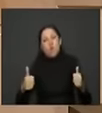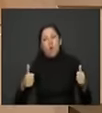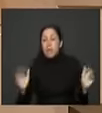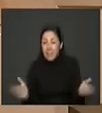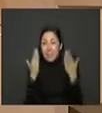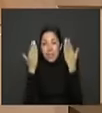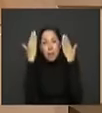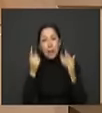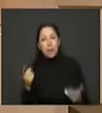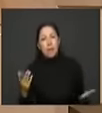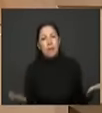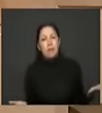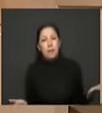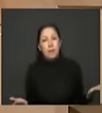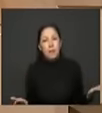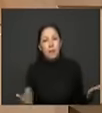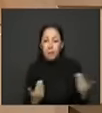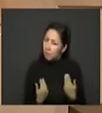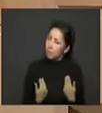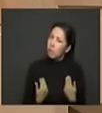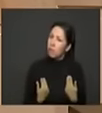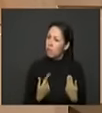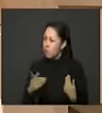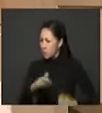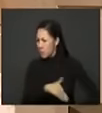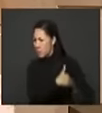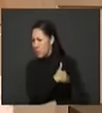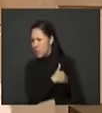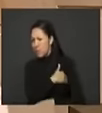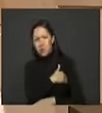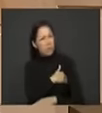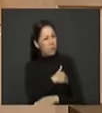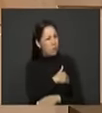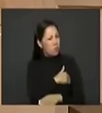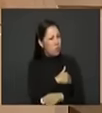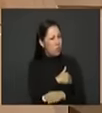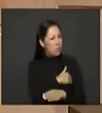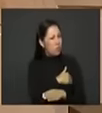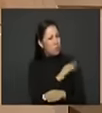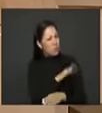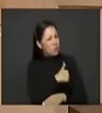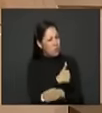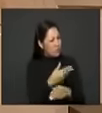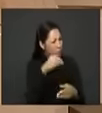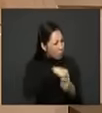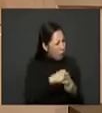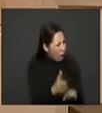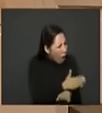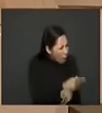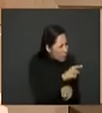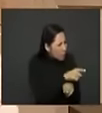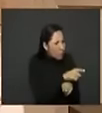Y en esto queremos proponerle no sé si todavía está por acá el ministro del interior que nos ha acompañado hasta hace poquito.